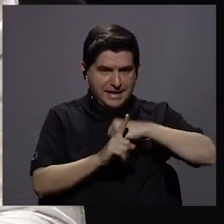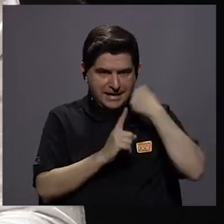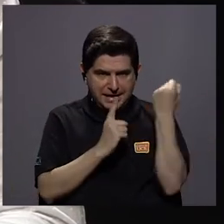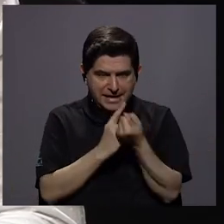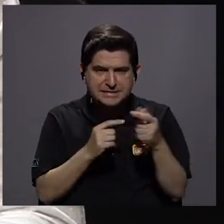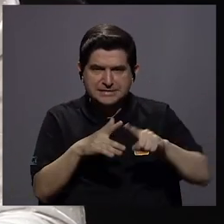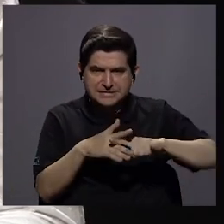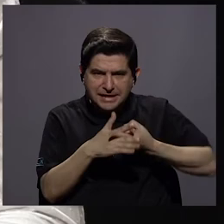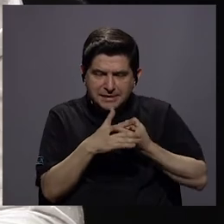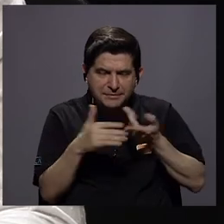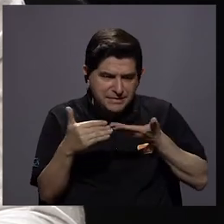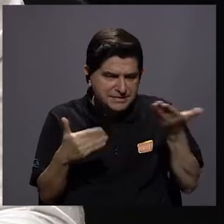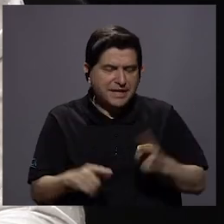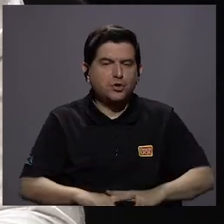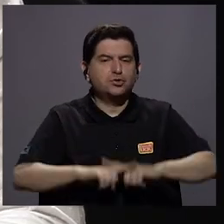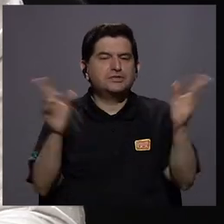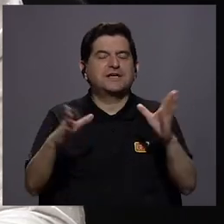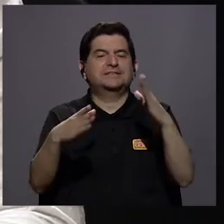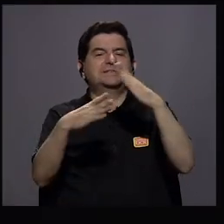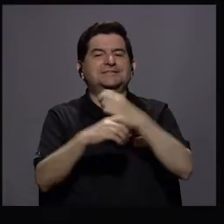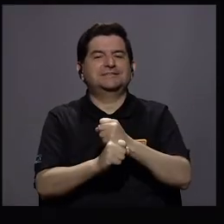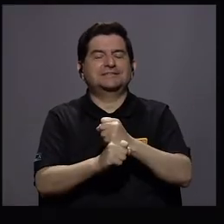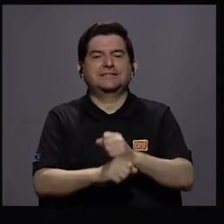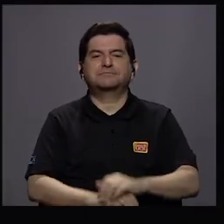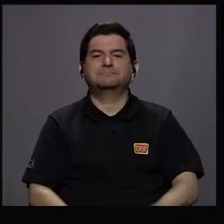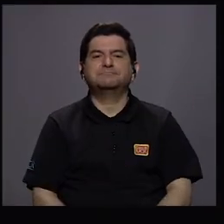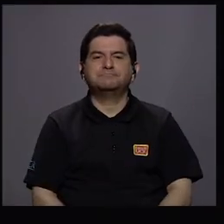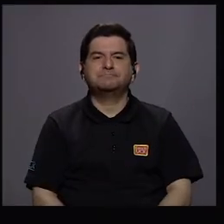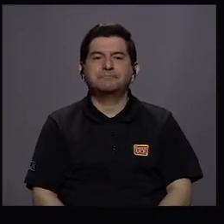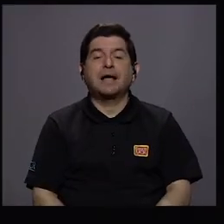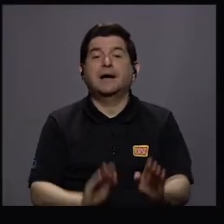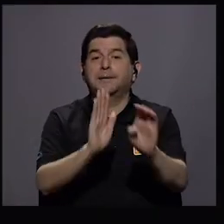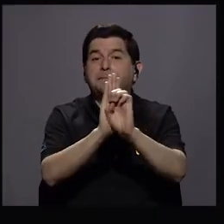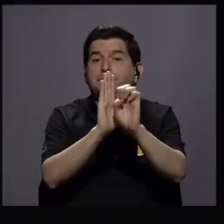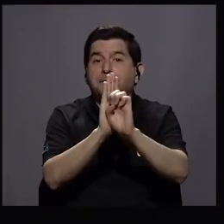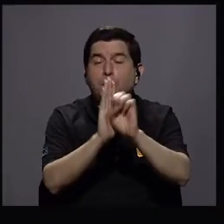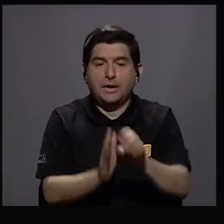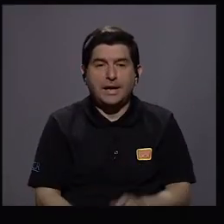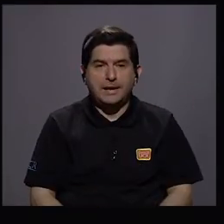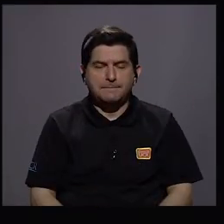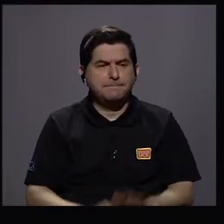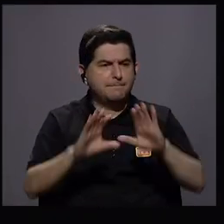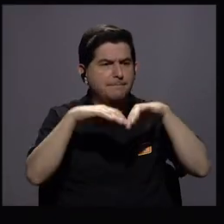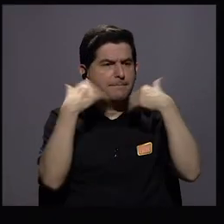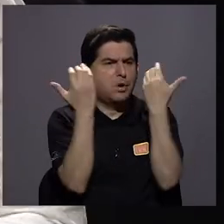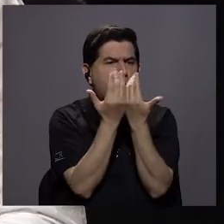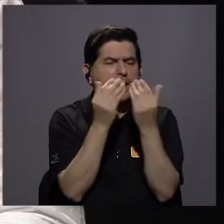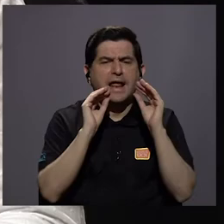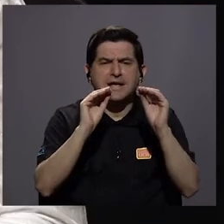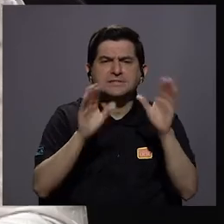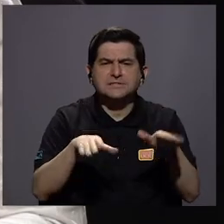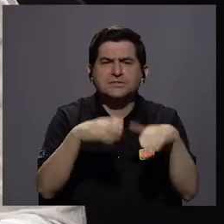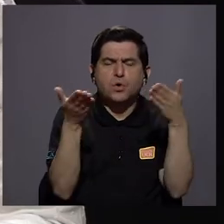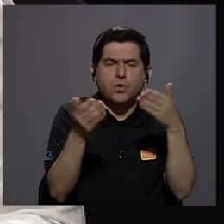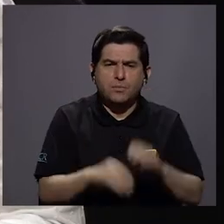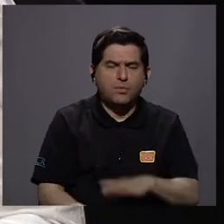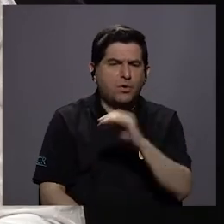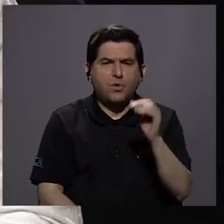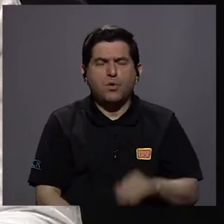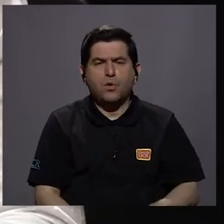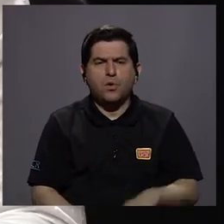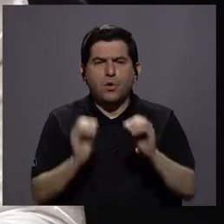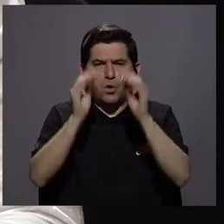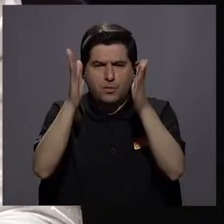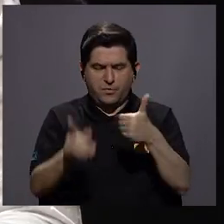y empezar a hacer las cosas diferentes. Y por ejemplo cómo damos las clases cómo podemos mejorar